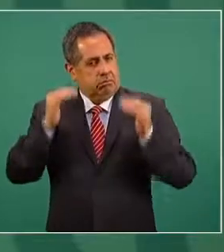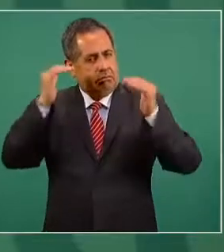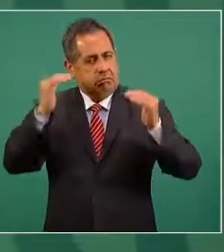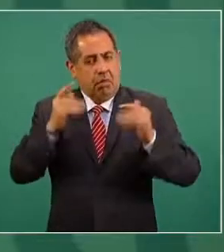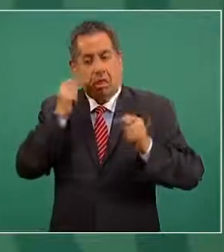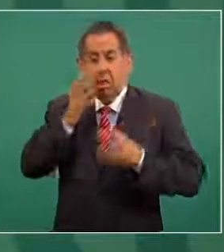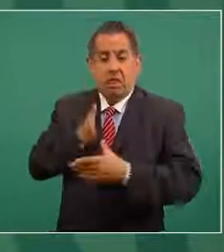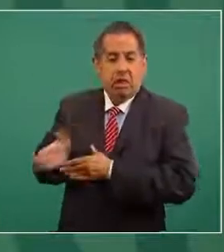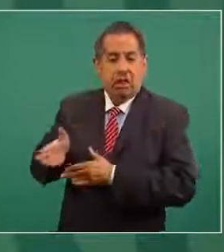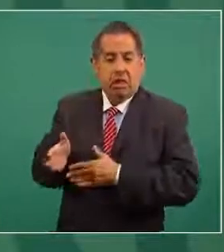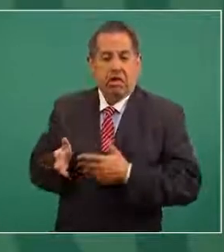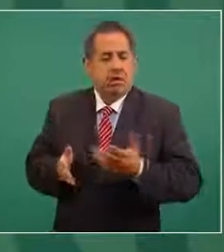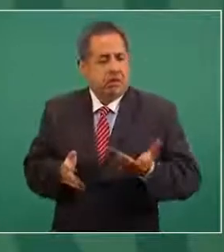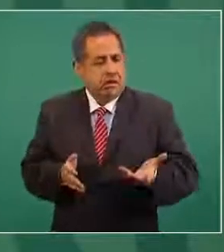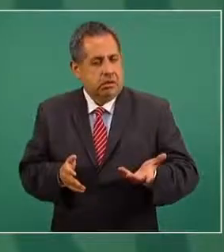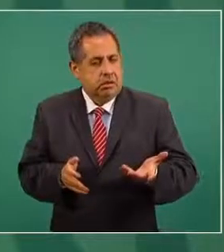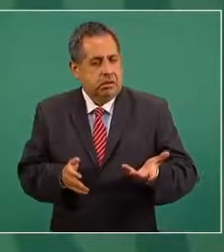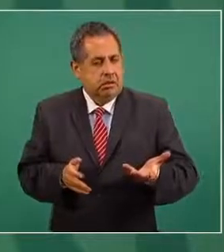cómo